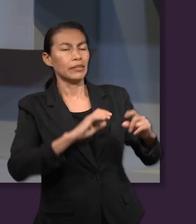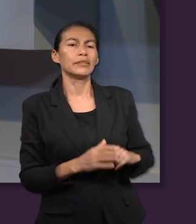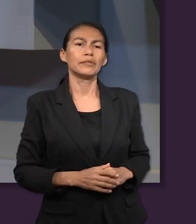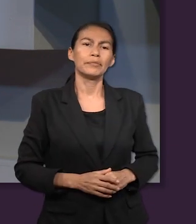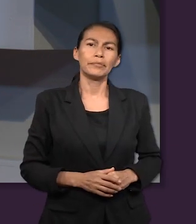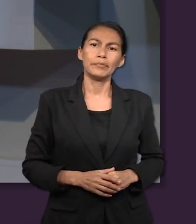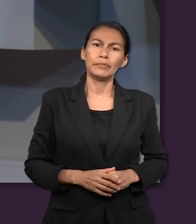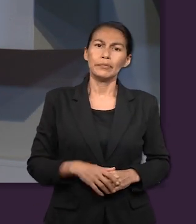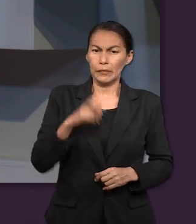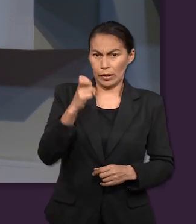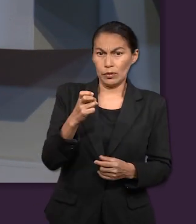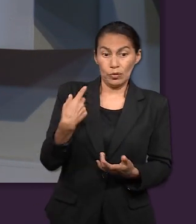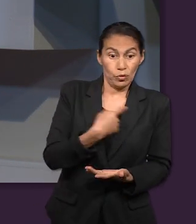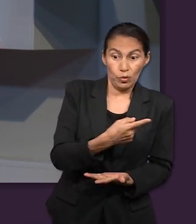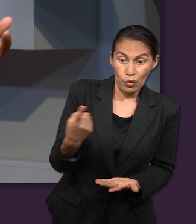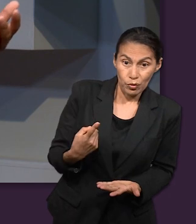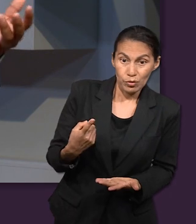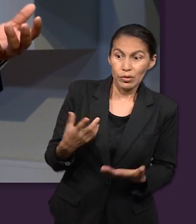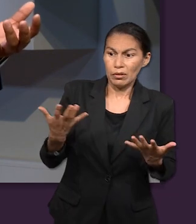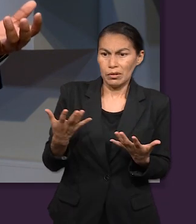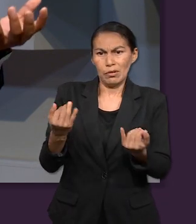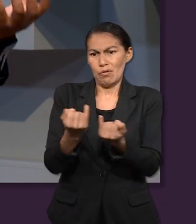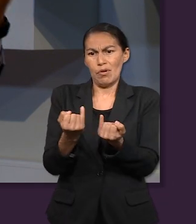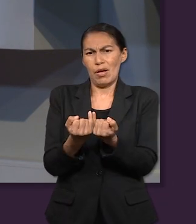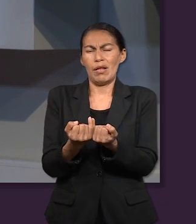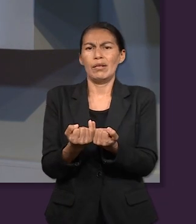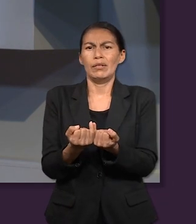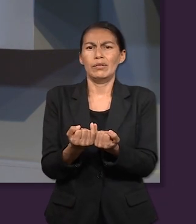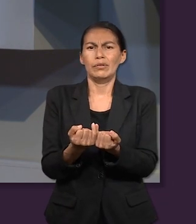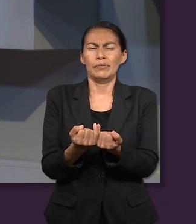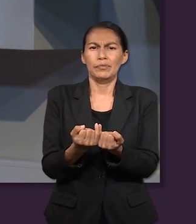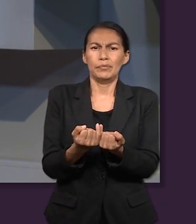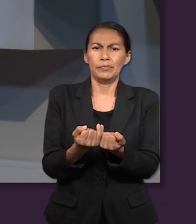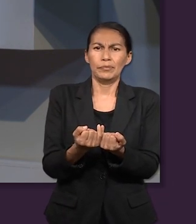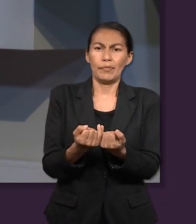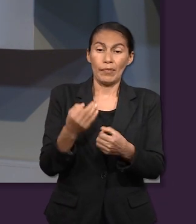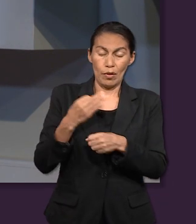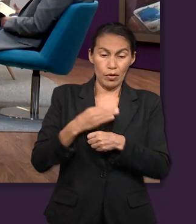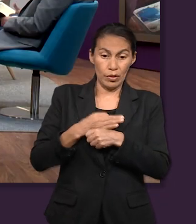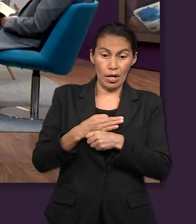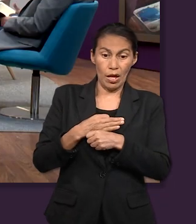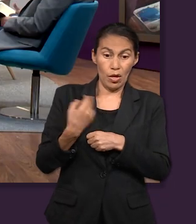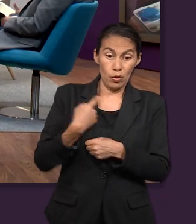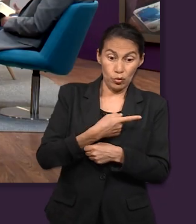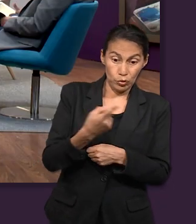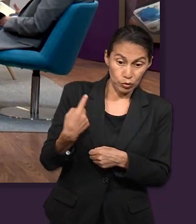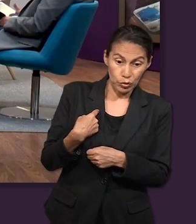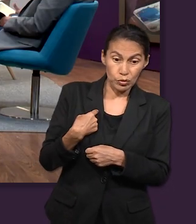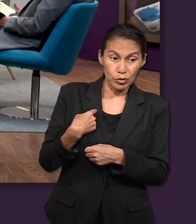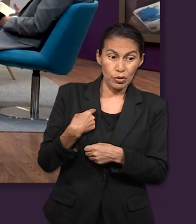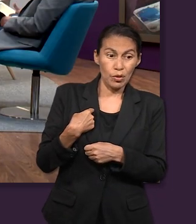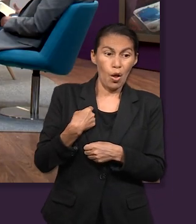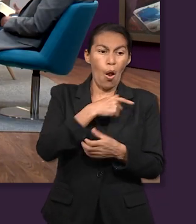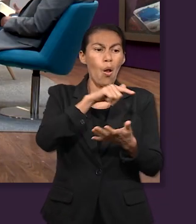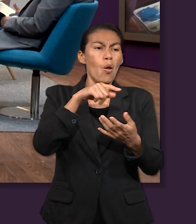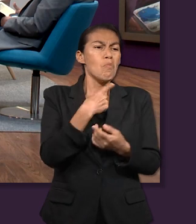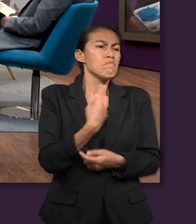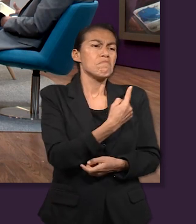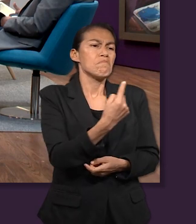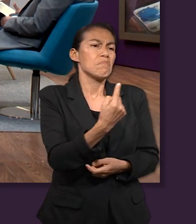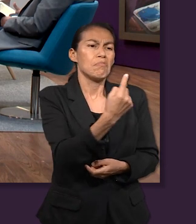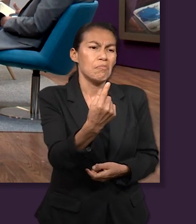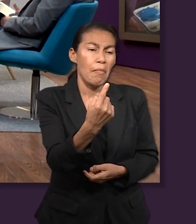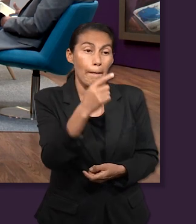caracterizar. Porque al final del día, si lo traemos a nuestros tiempos, nosotros debemos ser bendición en los lugares donde nos